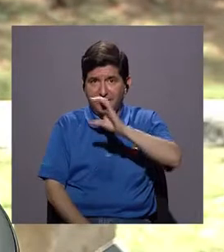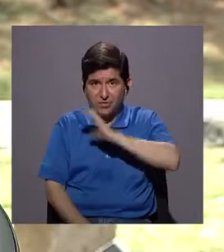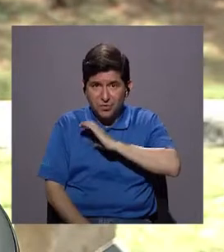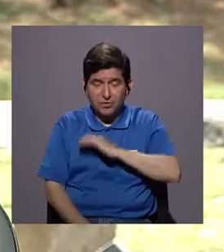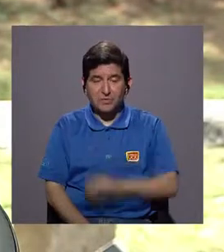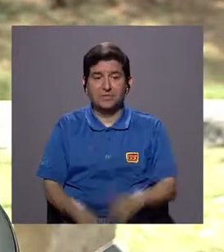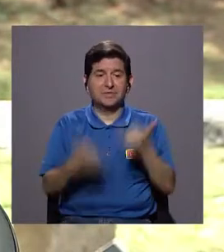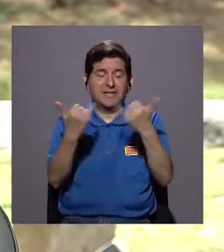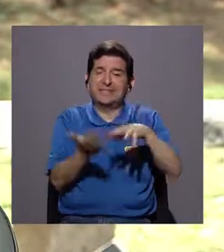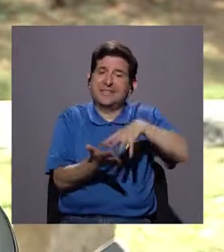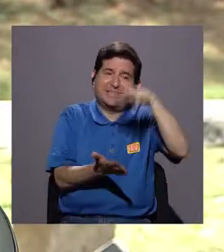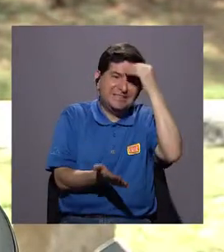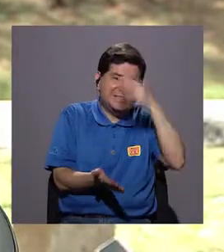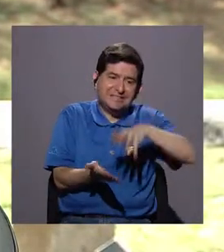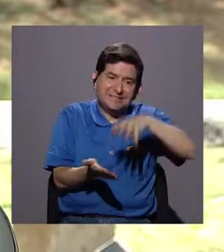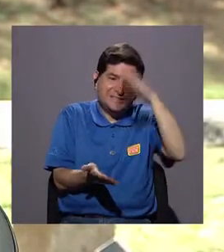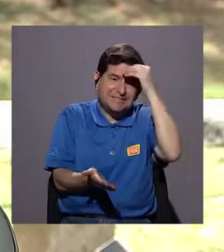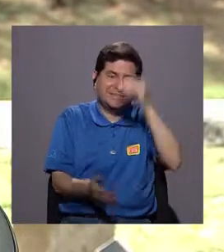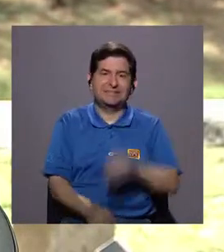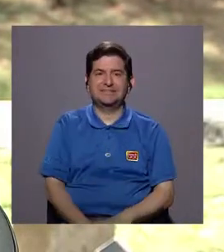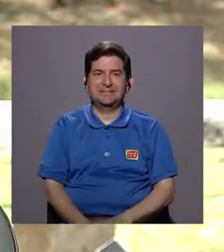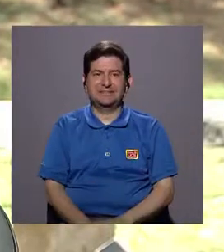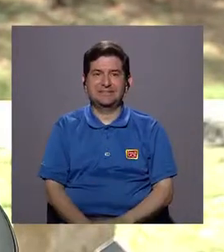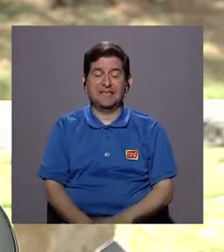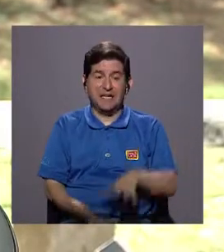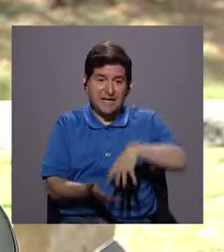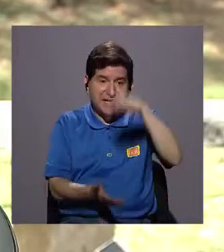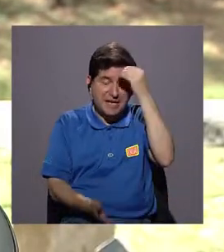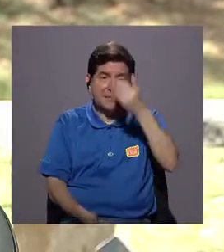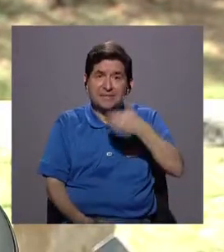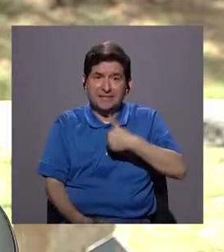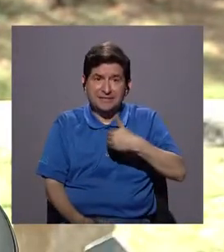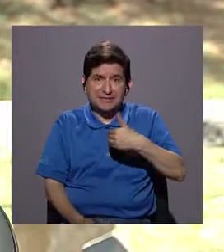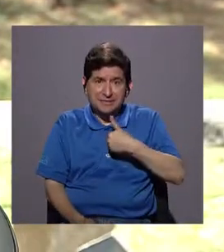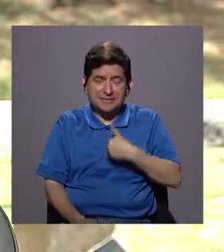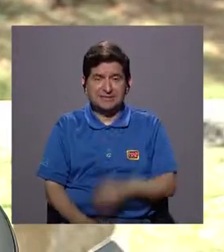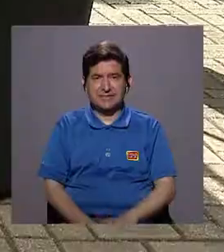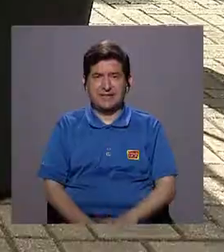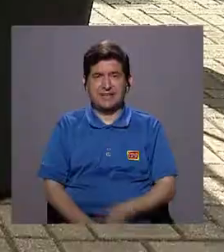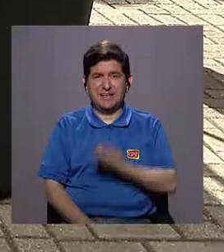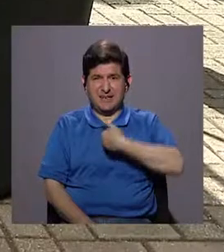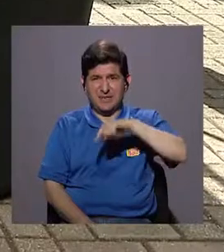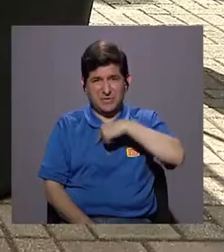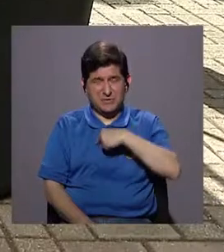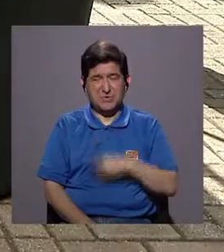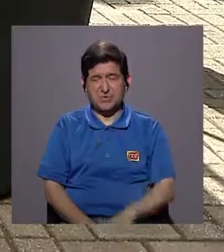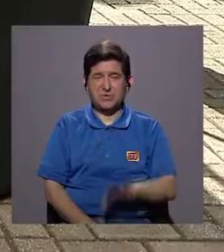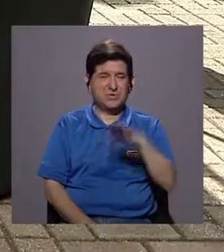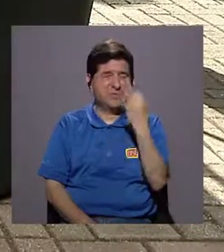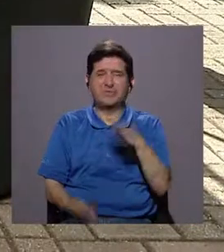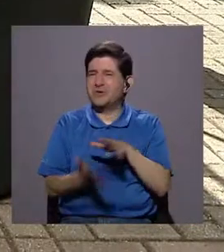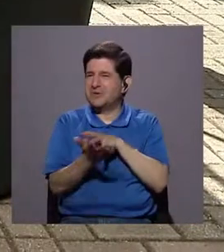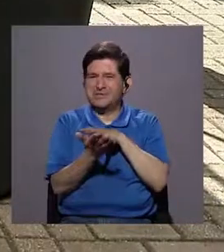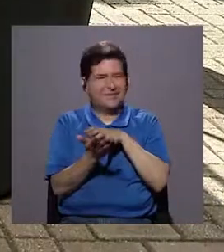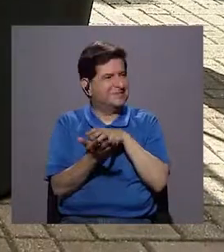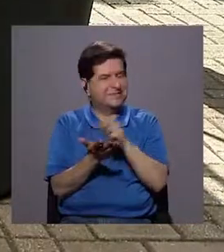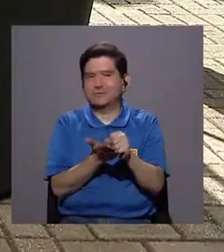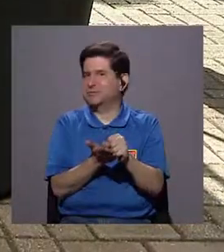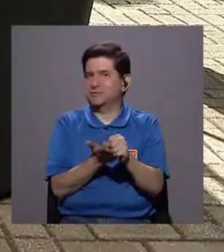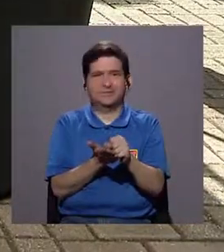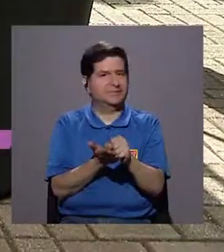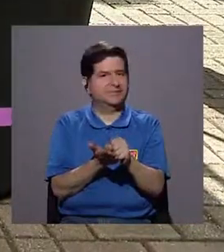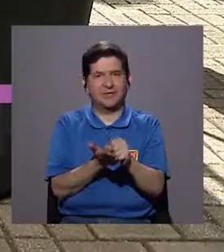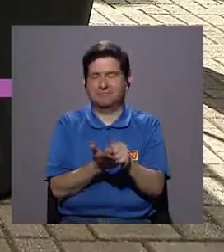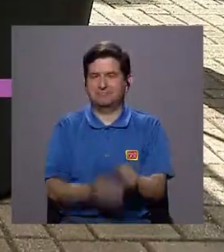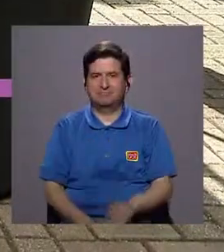comportamiento es aprendido. Y el aprendizaje que hemos tenido realmente ha sido de destrucción. Entonces,